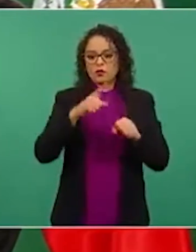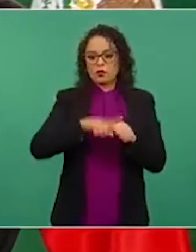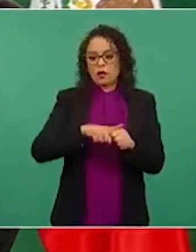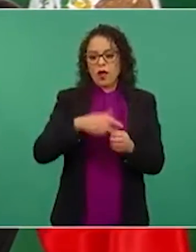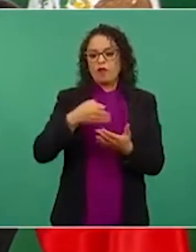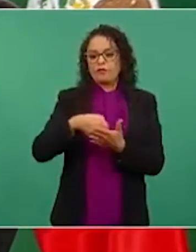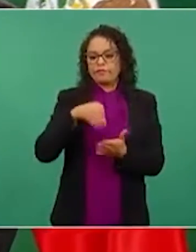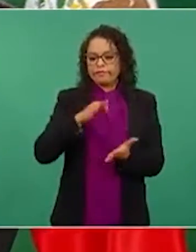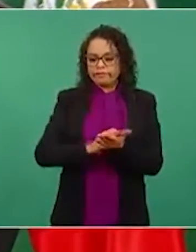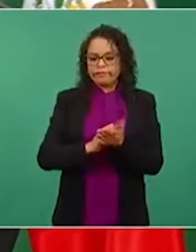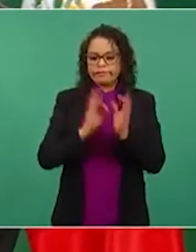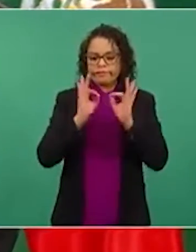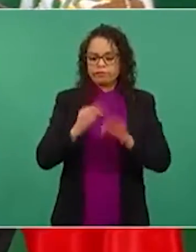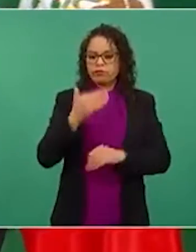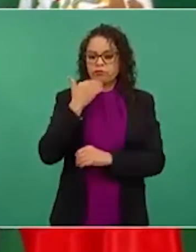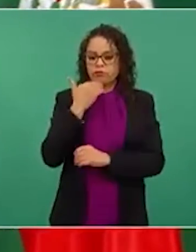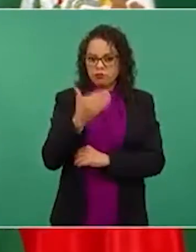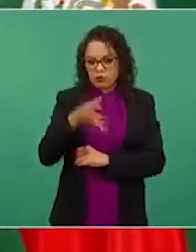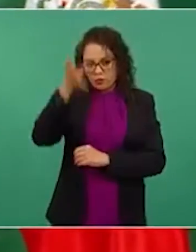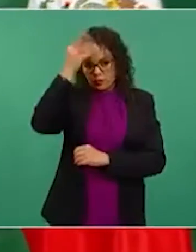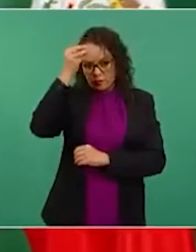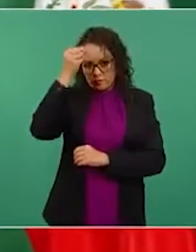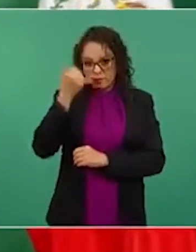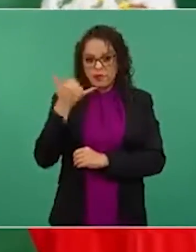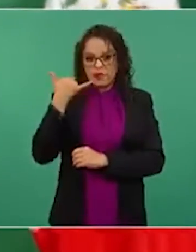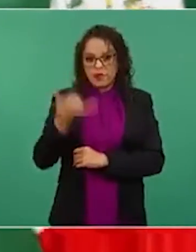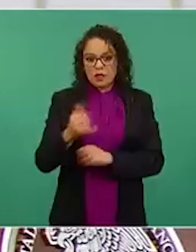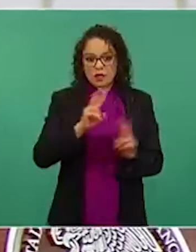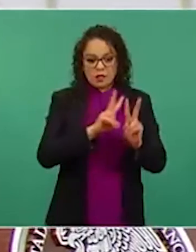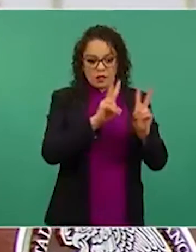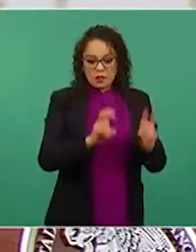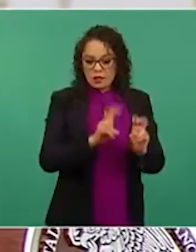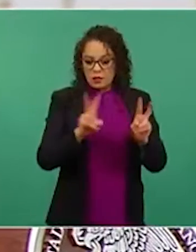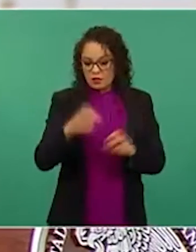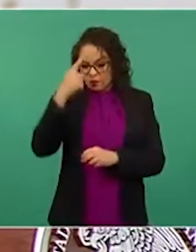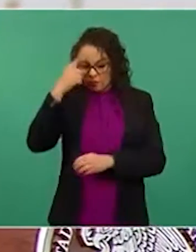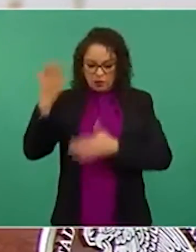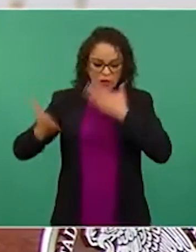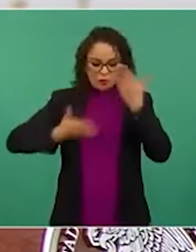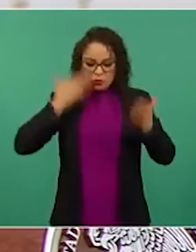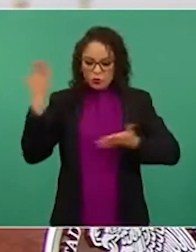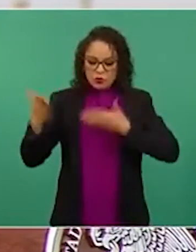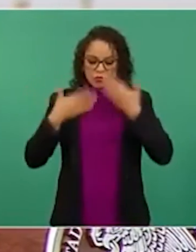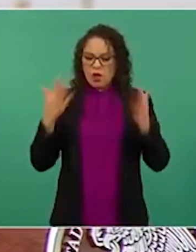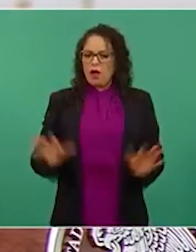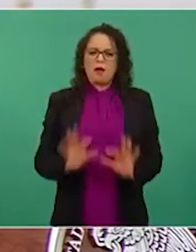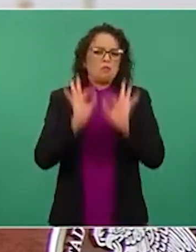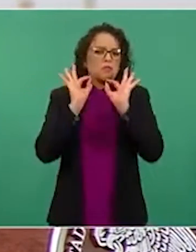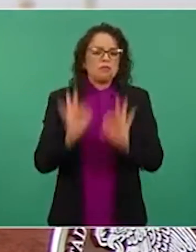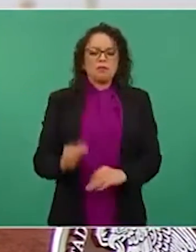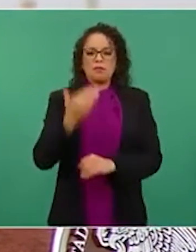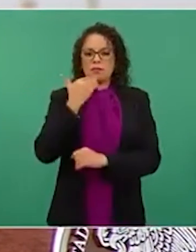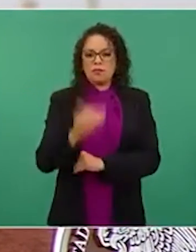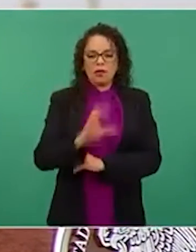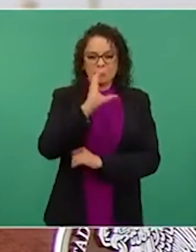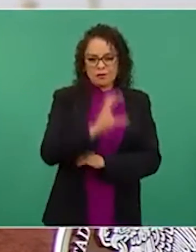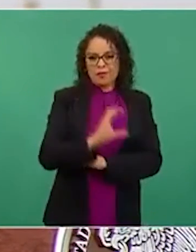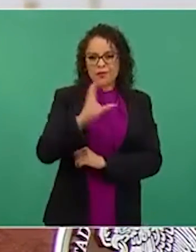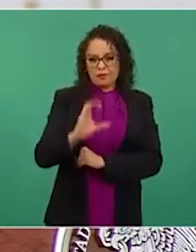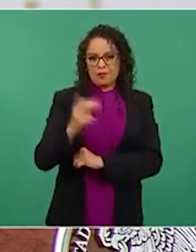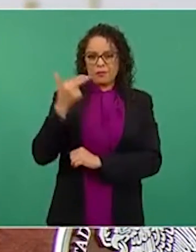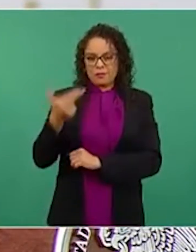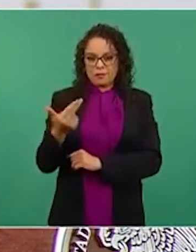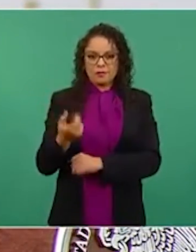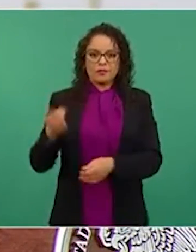tienen un tronco común en los CCH, todavía de los